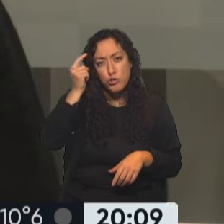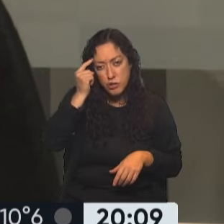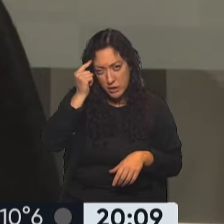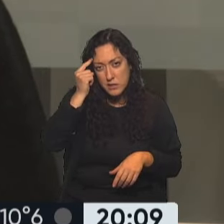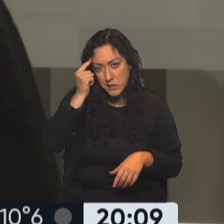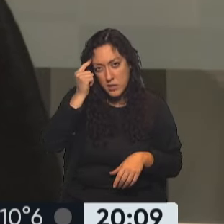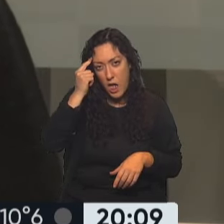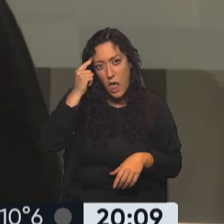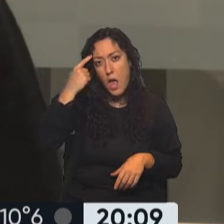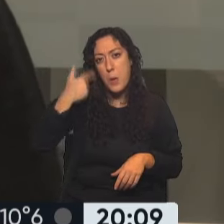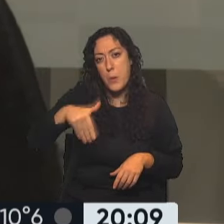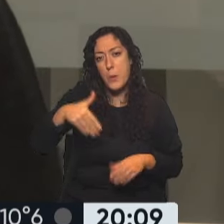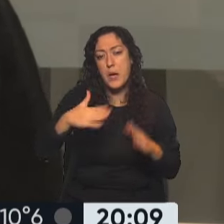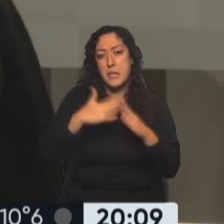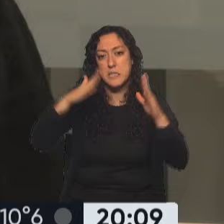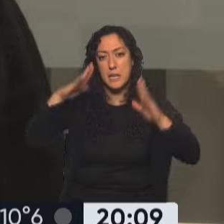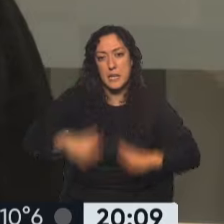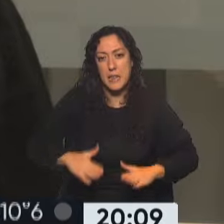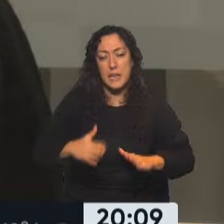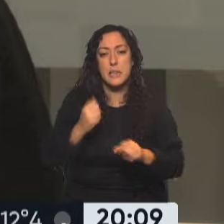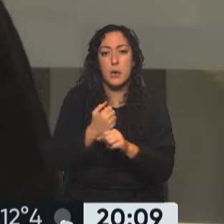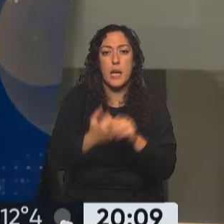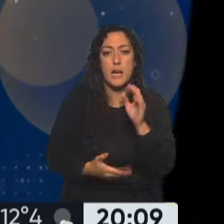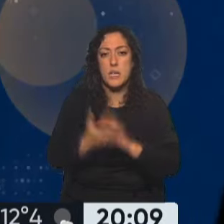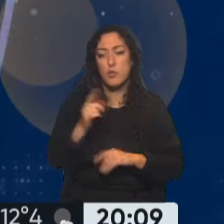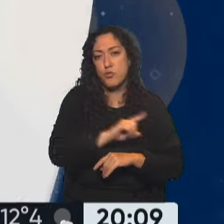van a estar en sus casas, no van a ir a trabajar.